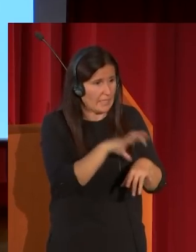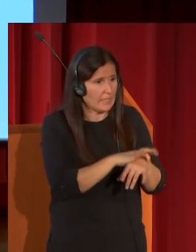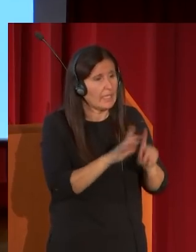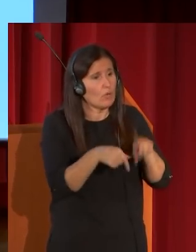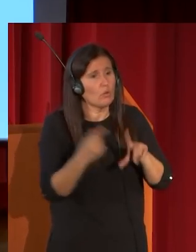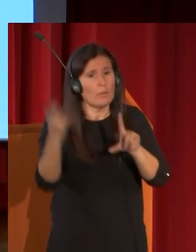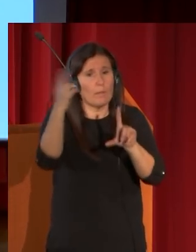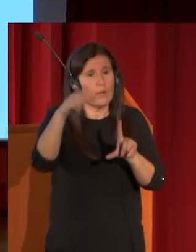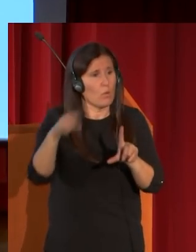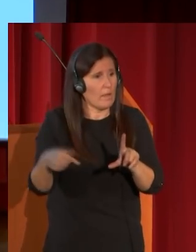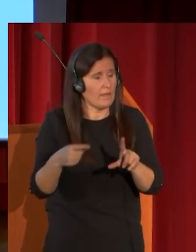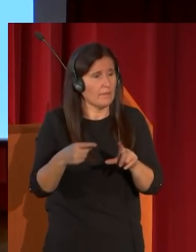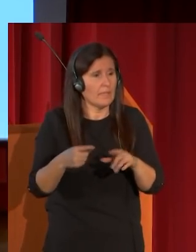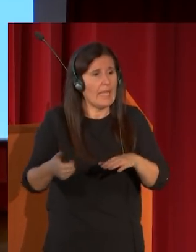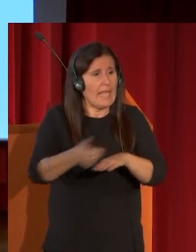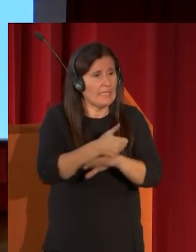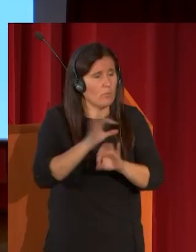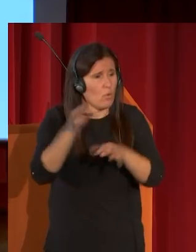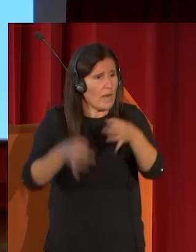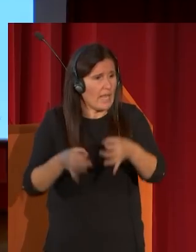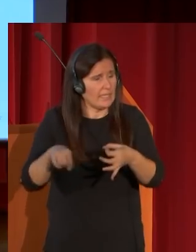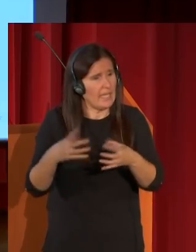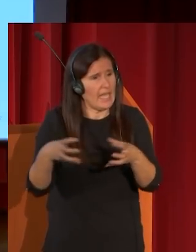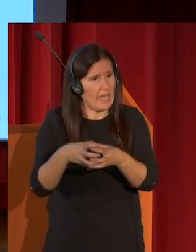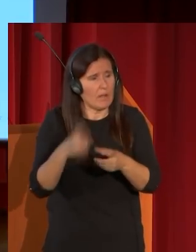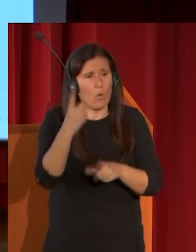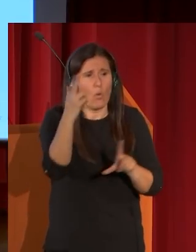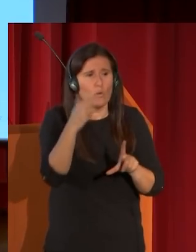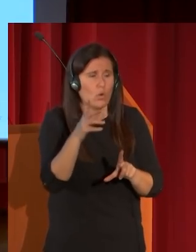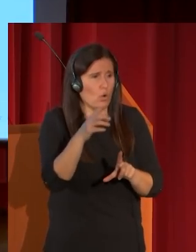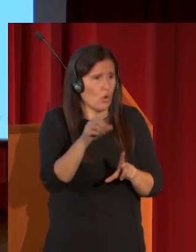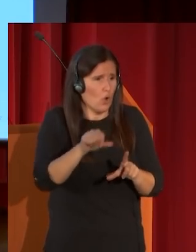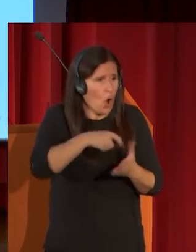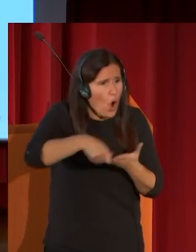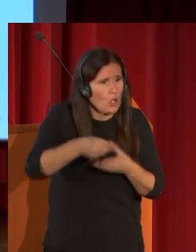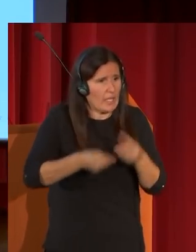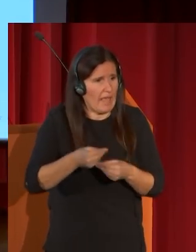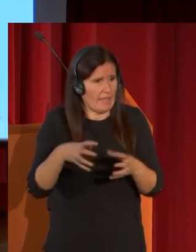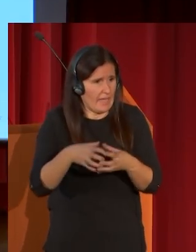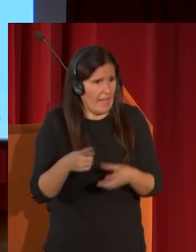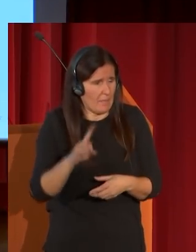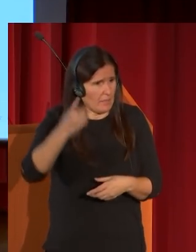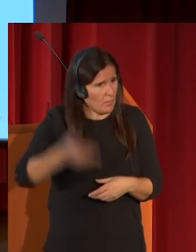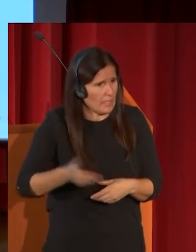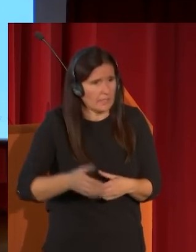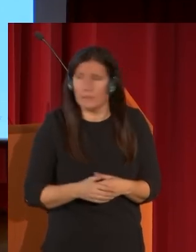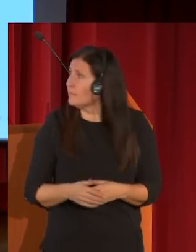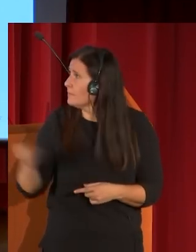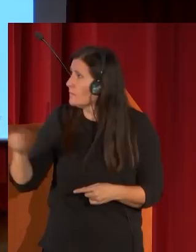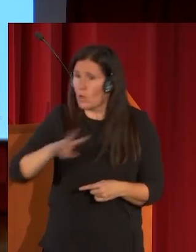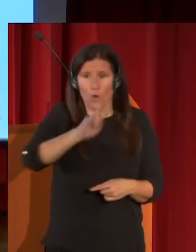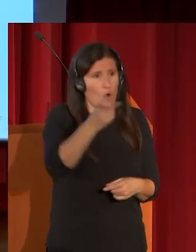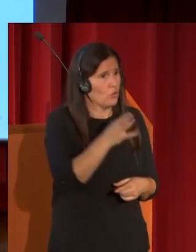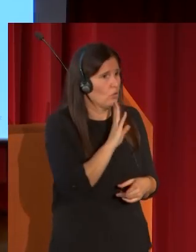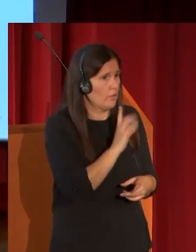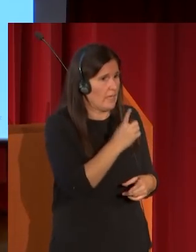uno de los óleos más importantes que realiza en Granada o este otro que fíjense que es la misma postura de la cabra del vendedor de